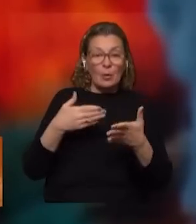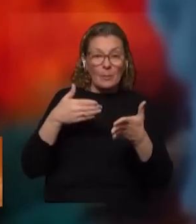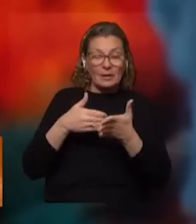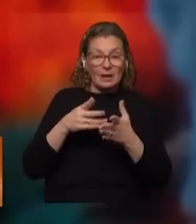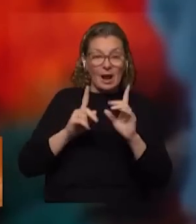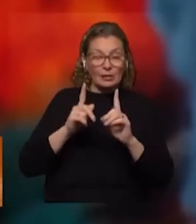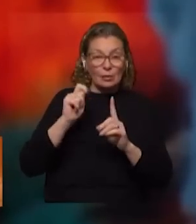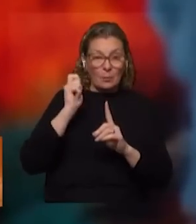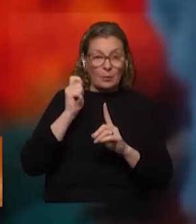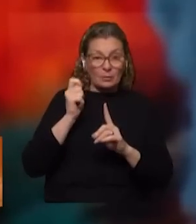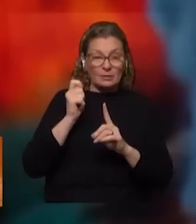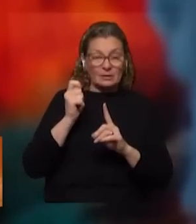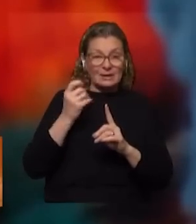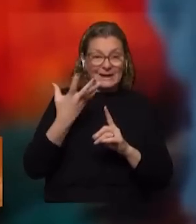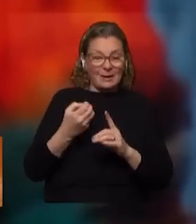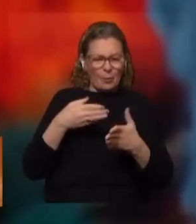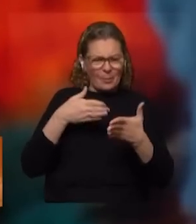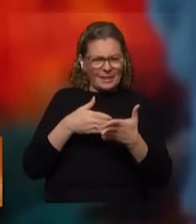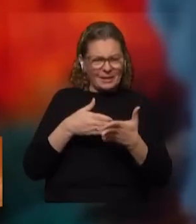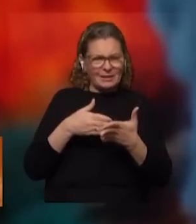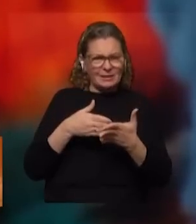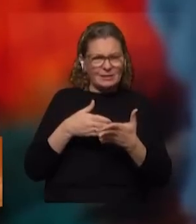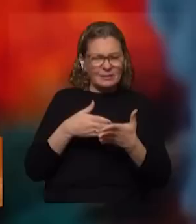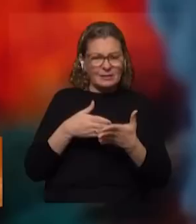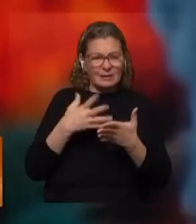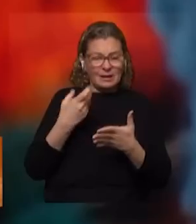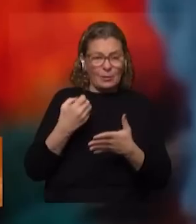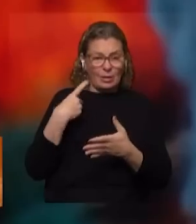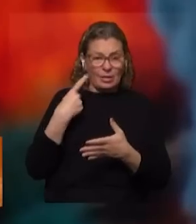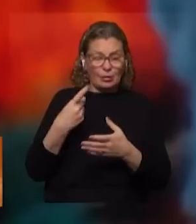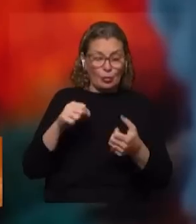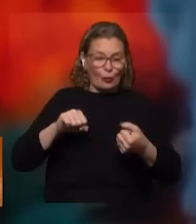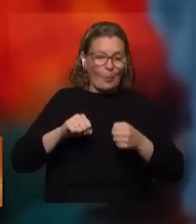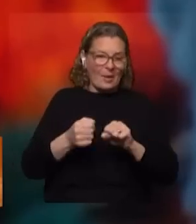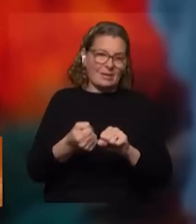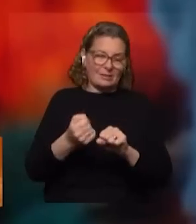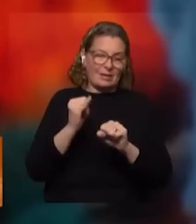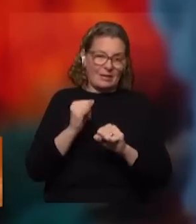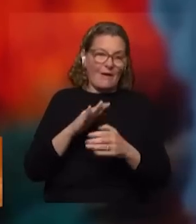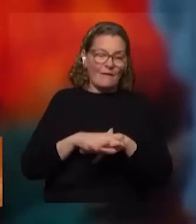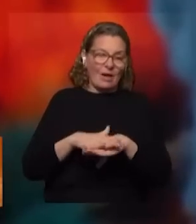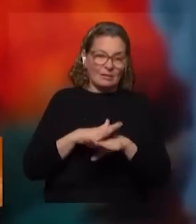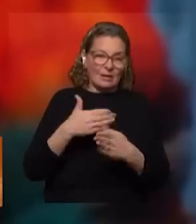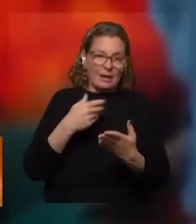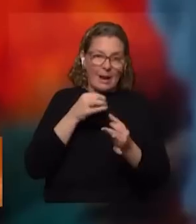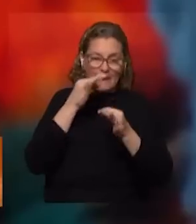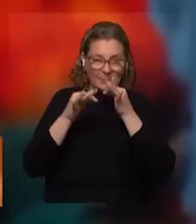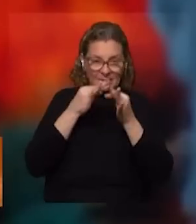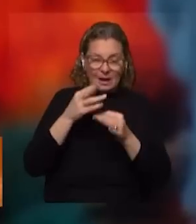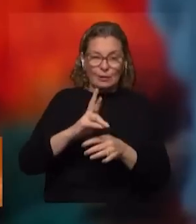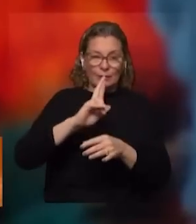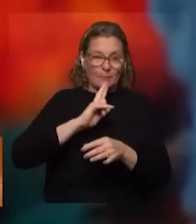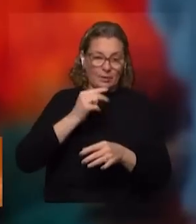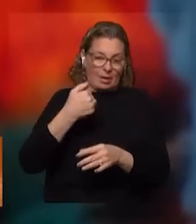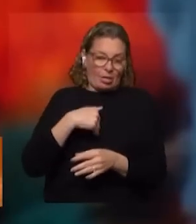acto público, si queríamos impedir, donde nosotros insistimos, queríamos que el directorio lo suspendiera, efectivamente, en base a presentarle argumentos o que nos dieran alguna respuesta.